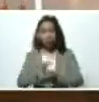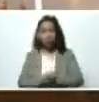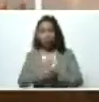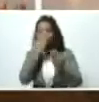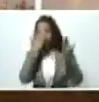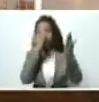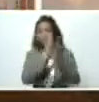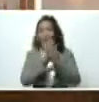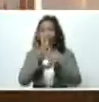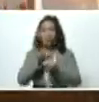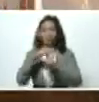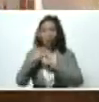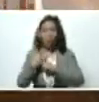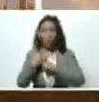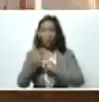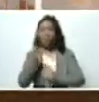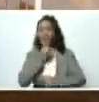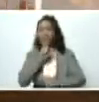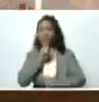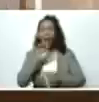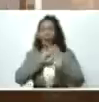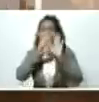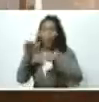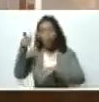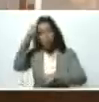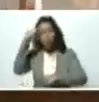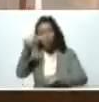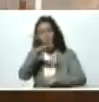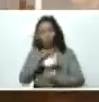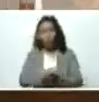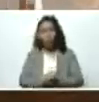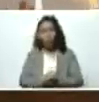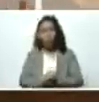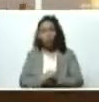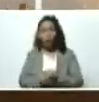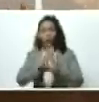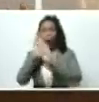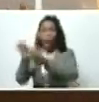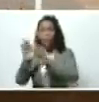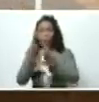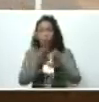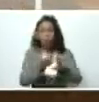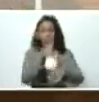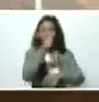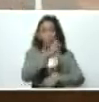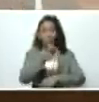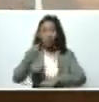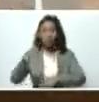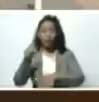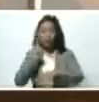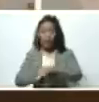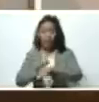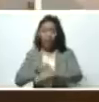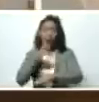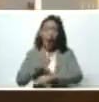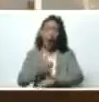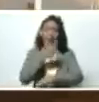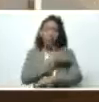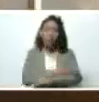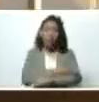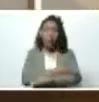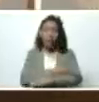enfrentar las circunstancias adversas apoyar al pueblo tenderle una mano a la gente a tiempo rápido y luego